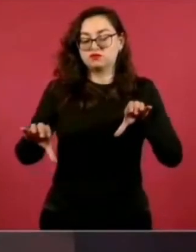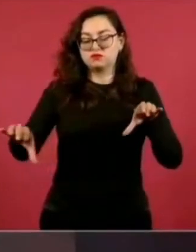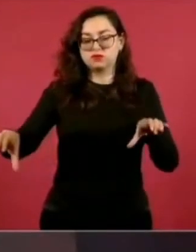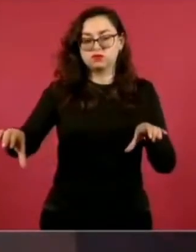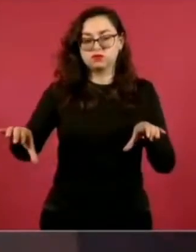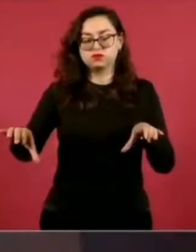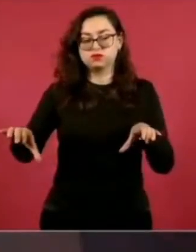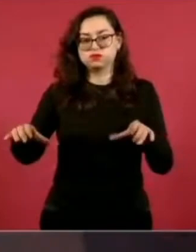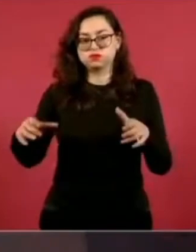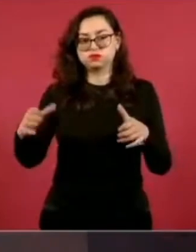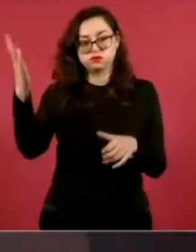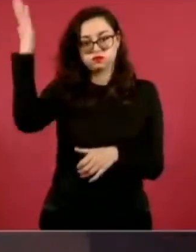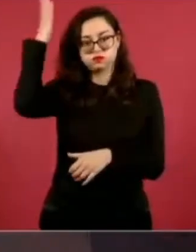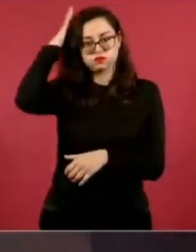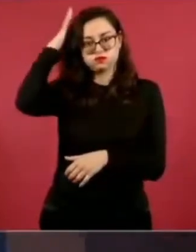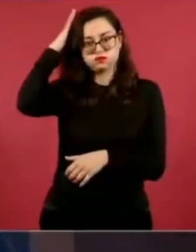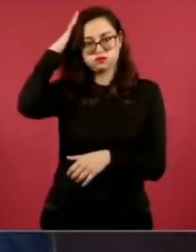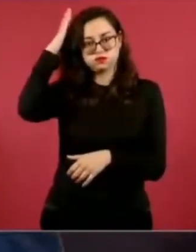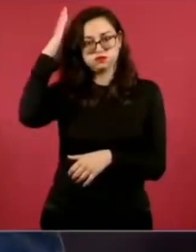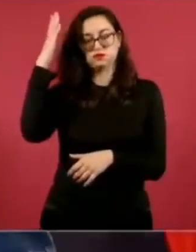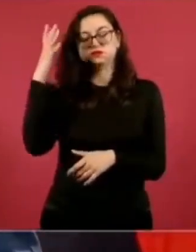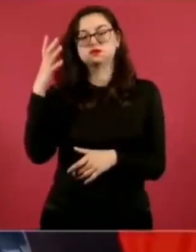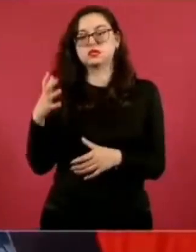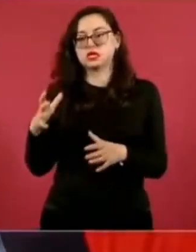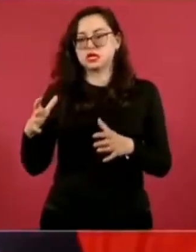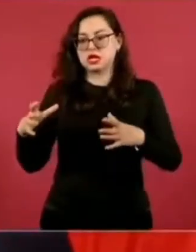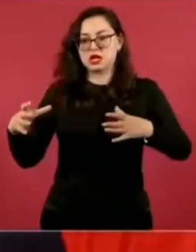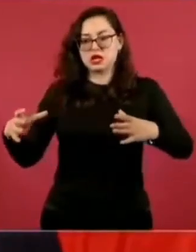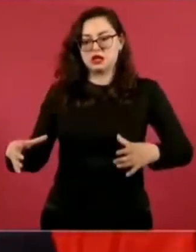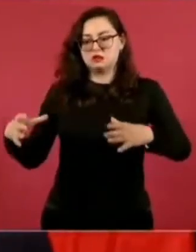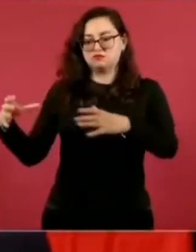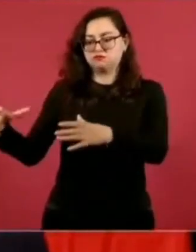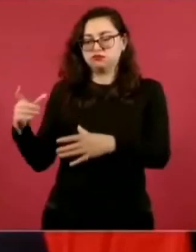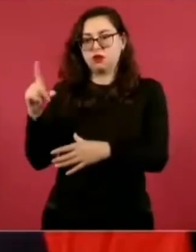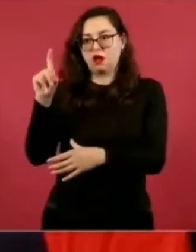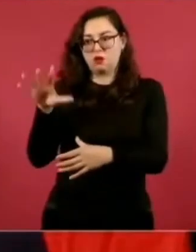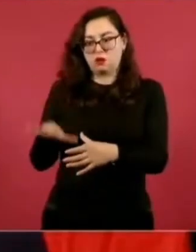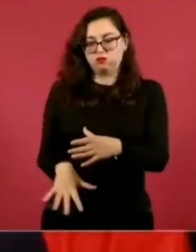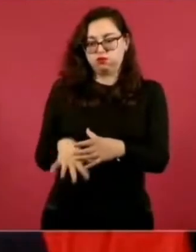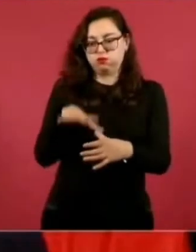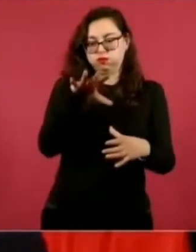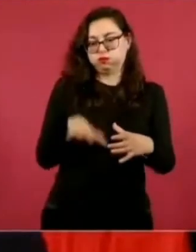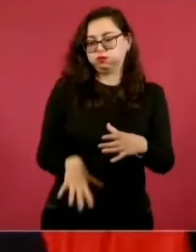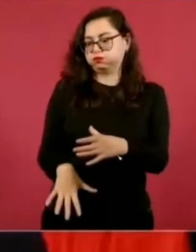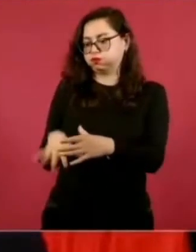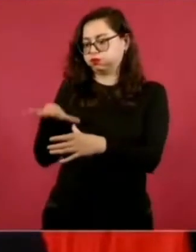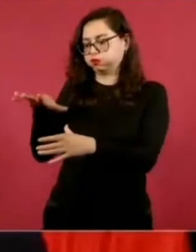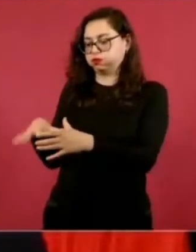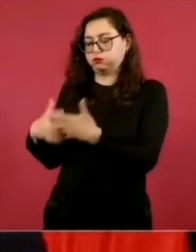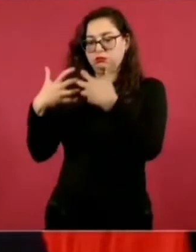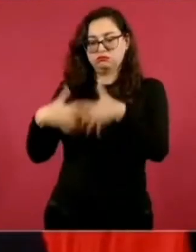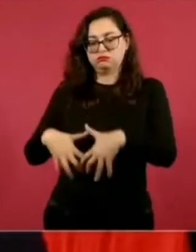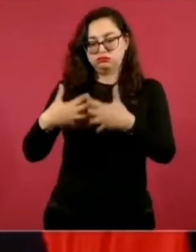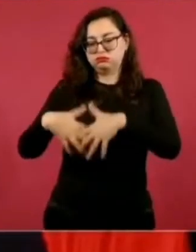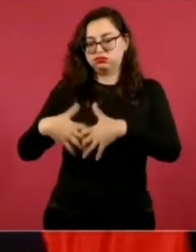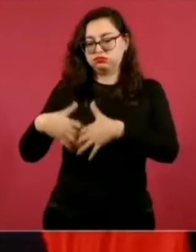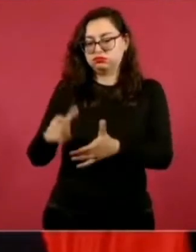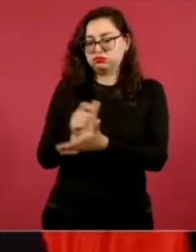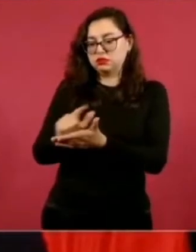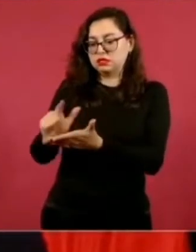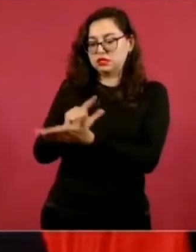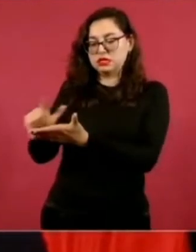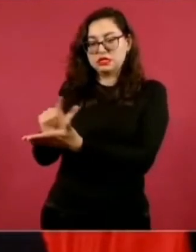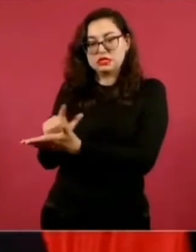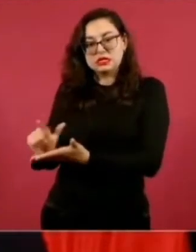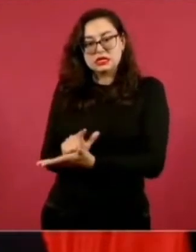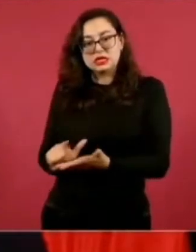los tanques de almacenamiento, las plantas de tratamiento del